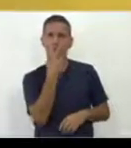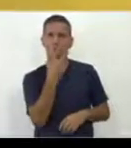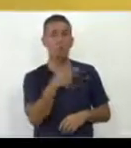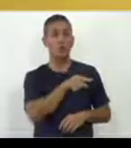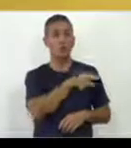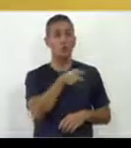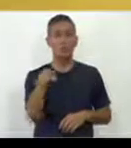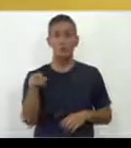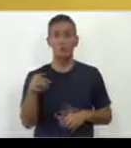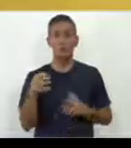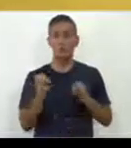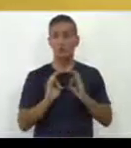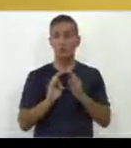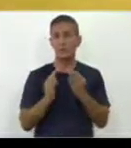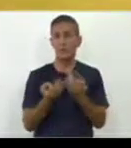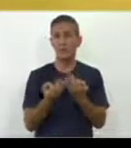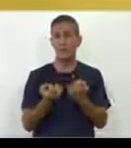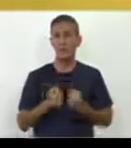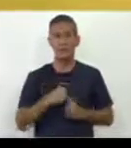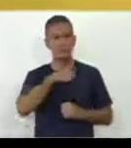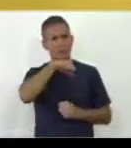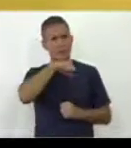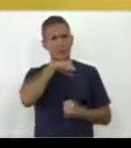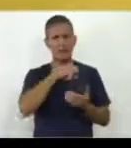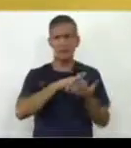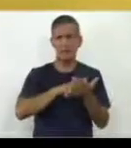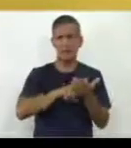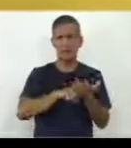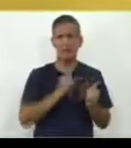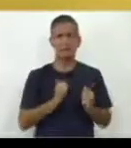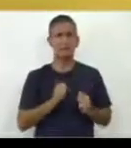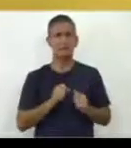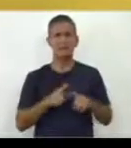Ustedes, familias, madres, padres,